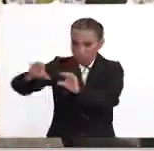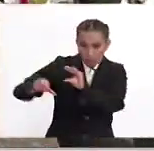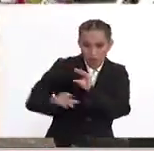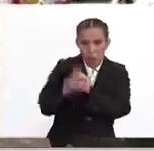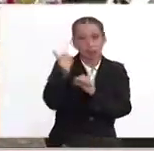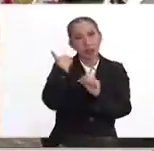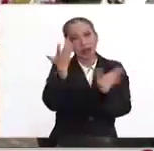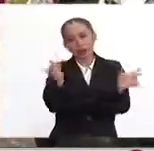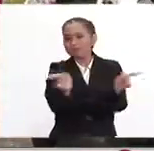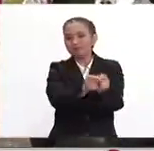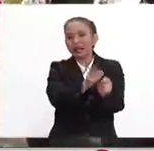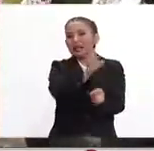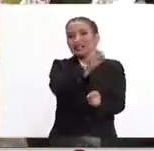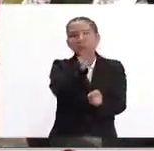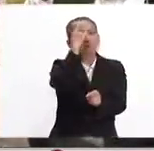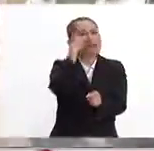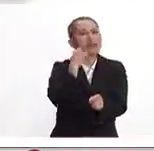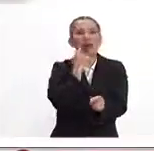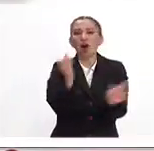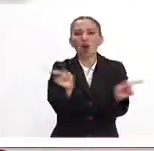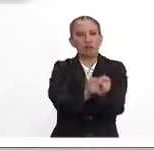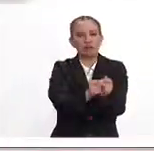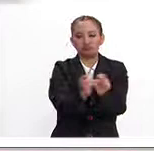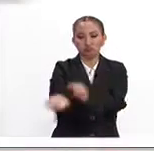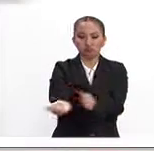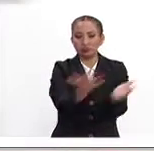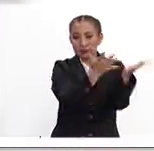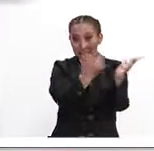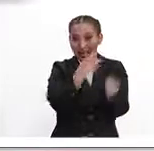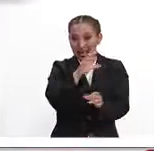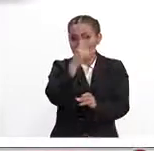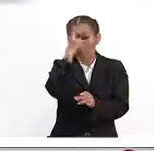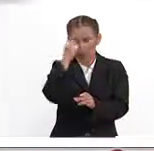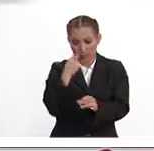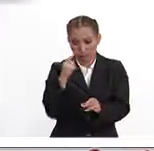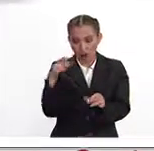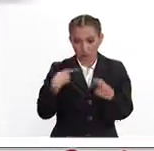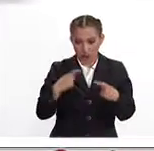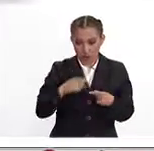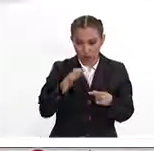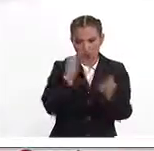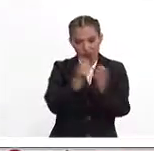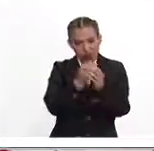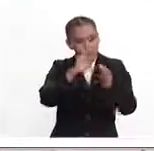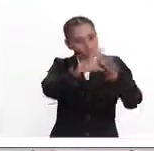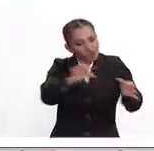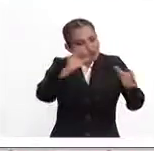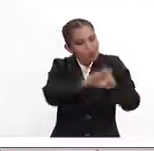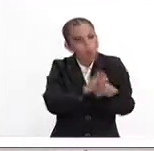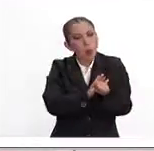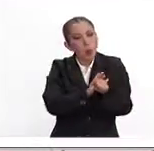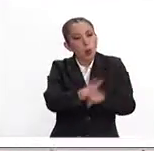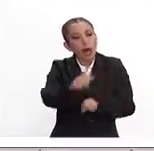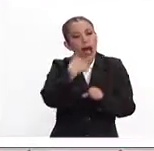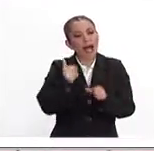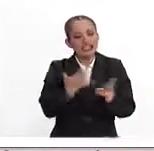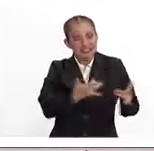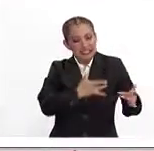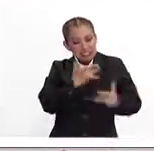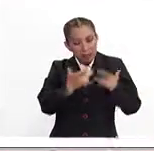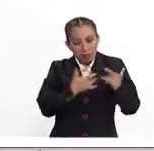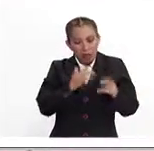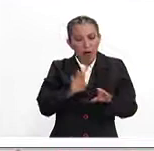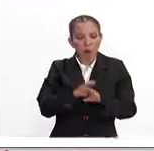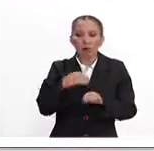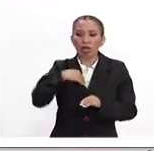durarán solamente 30 minutos. En estos 30 minutos vamos a explicar cuáles son los síntomas, cómo